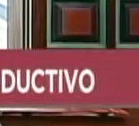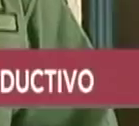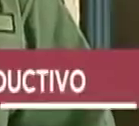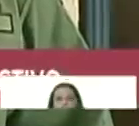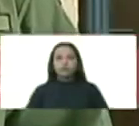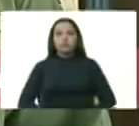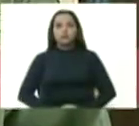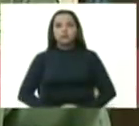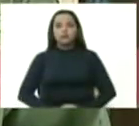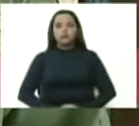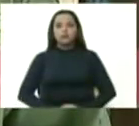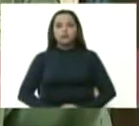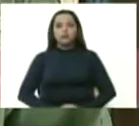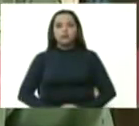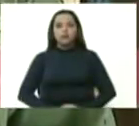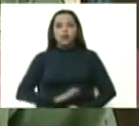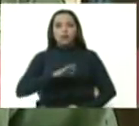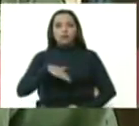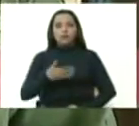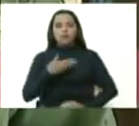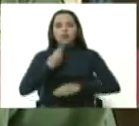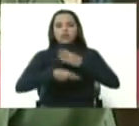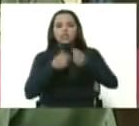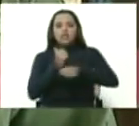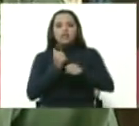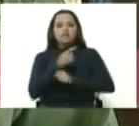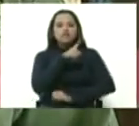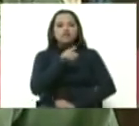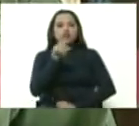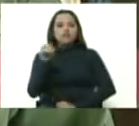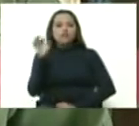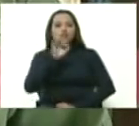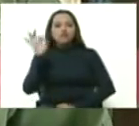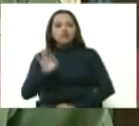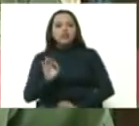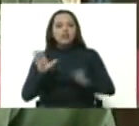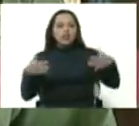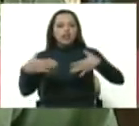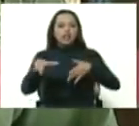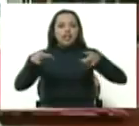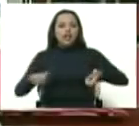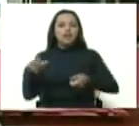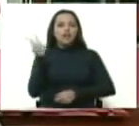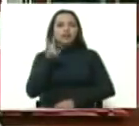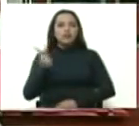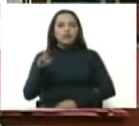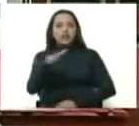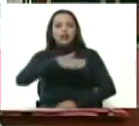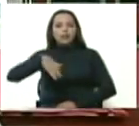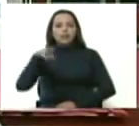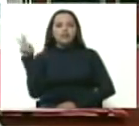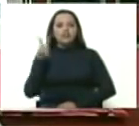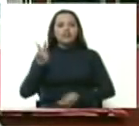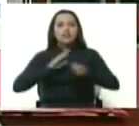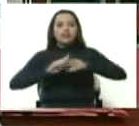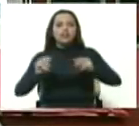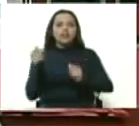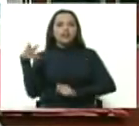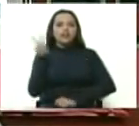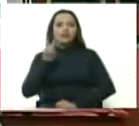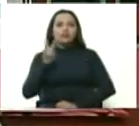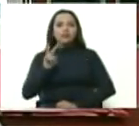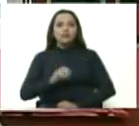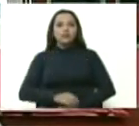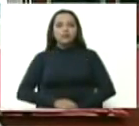% de los CLAT en Venezuela. Producción nacional en el campo venezolano. En la tierra venezolana.